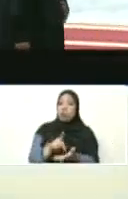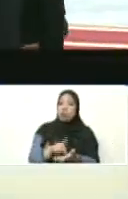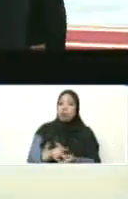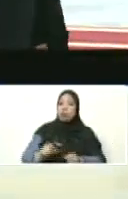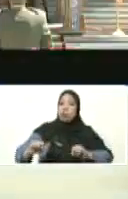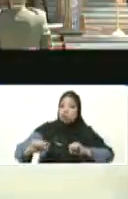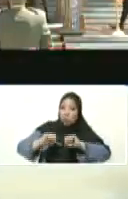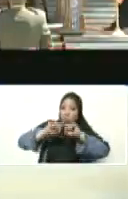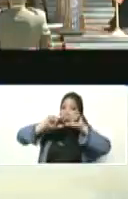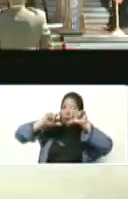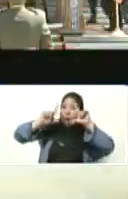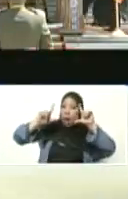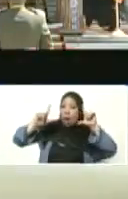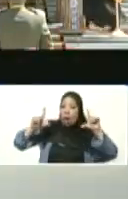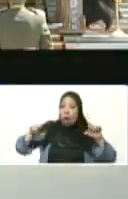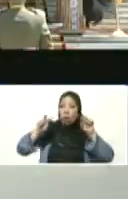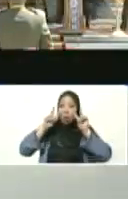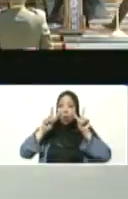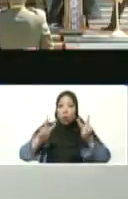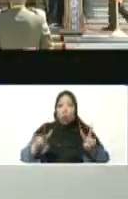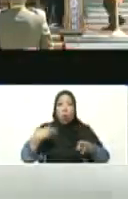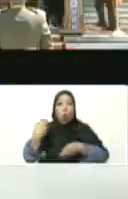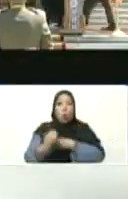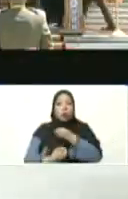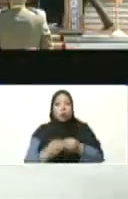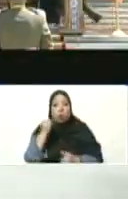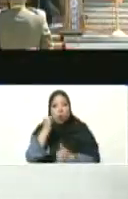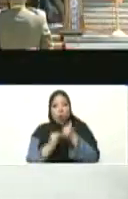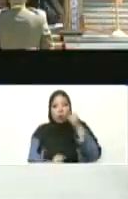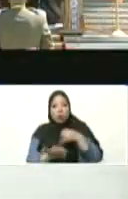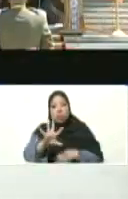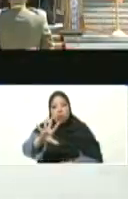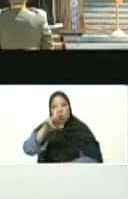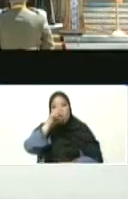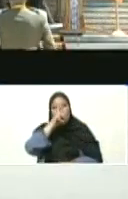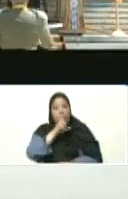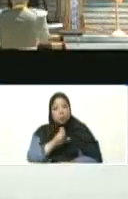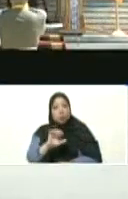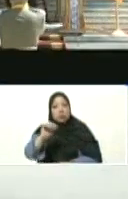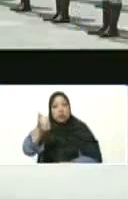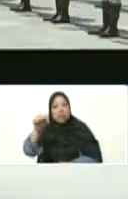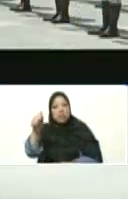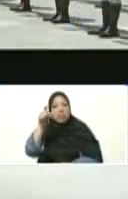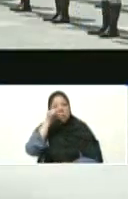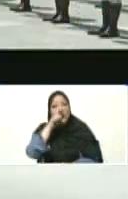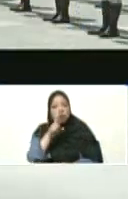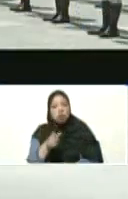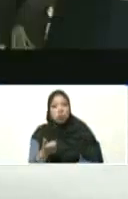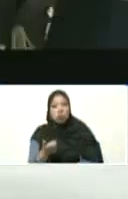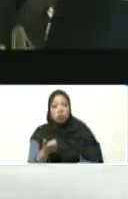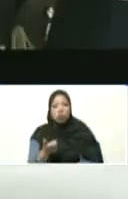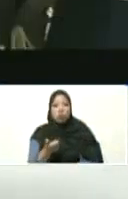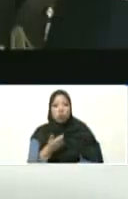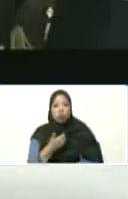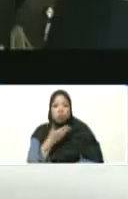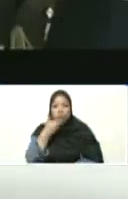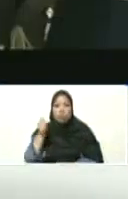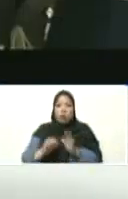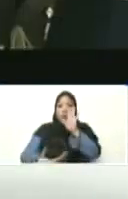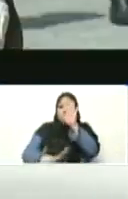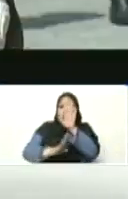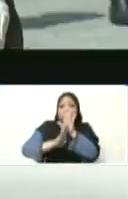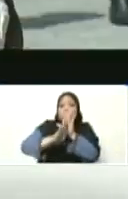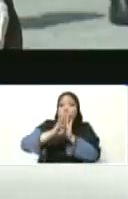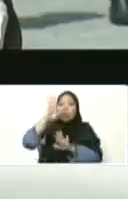ciudades, cómo han crecido en los últimos 5 años, 10 años. Mira, y no